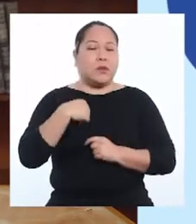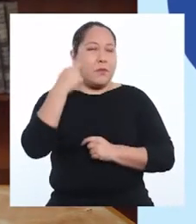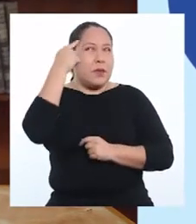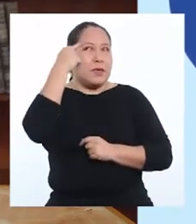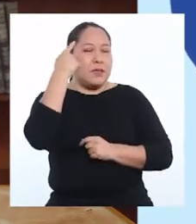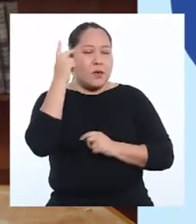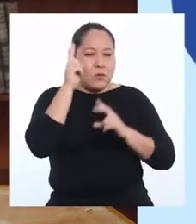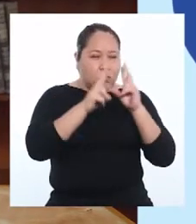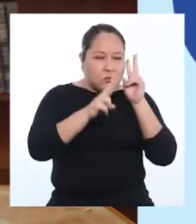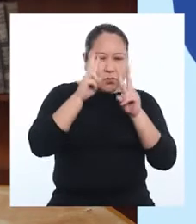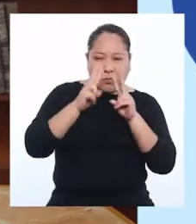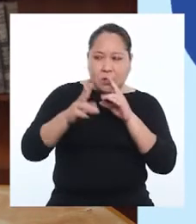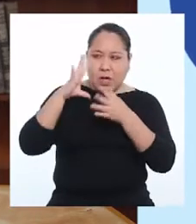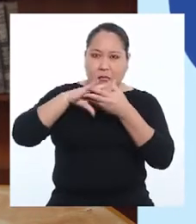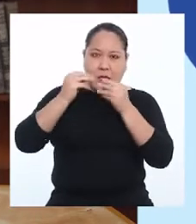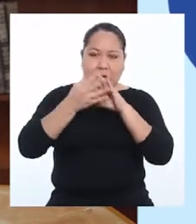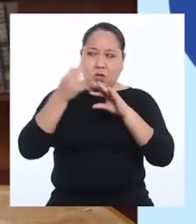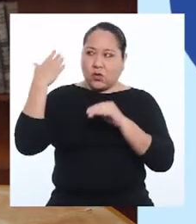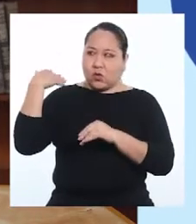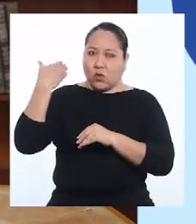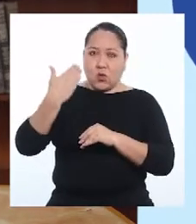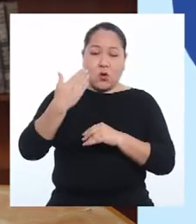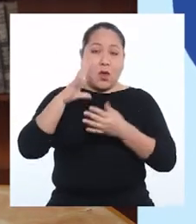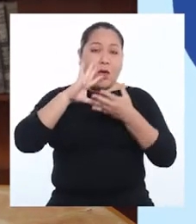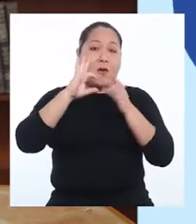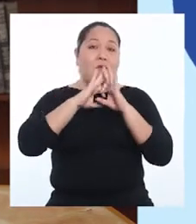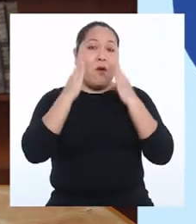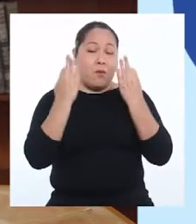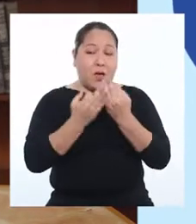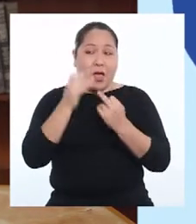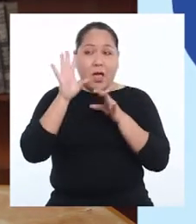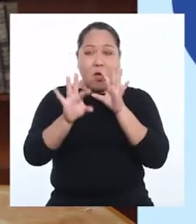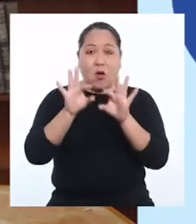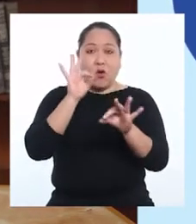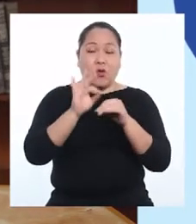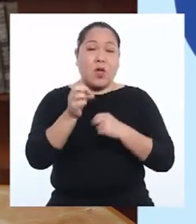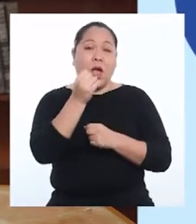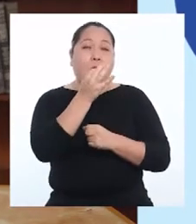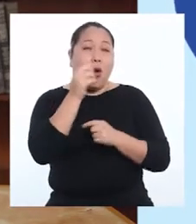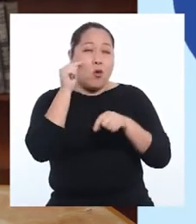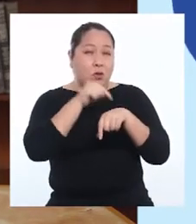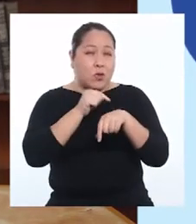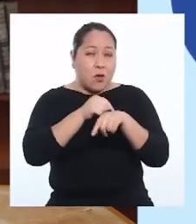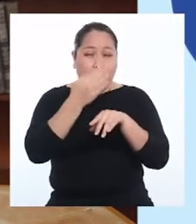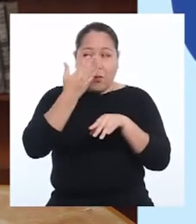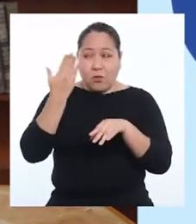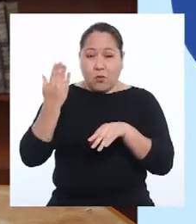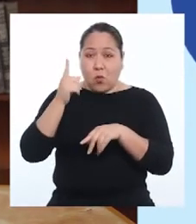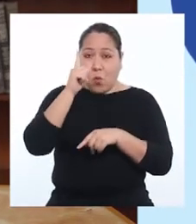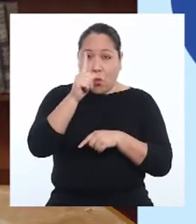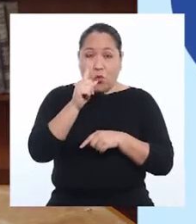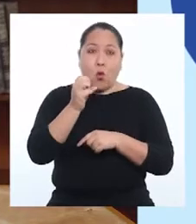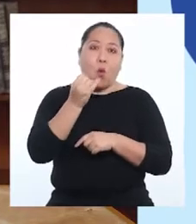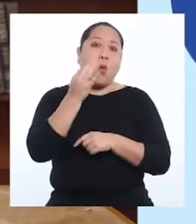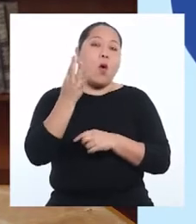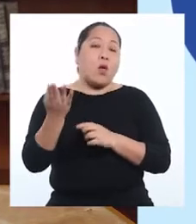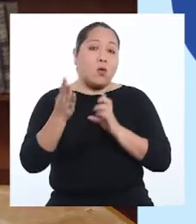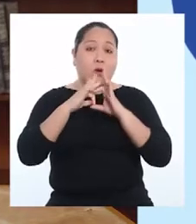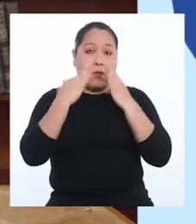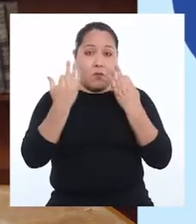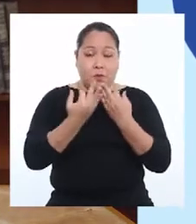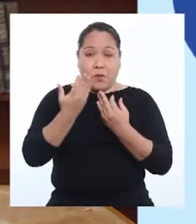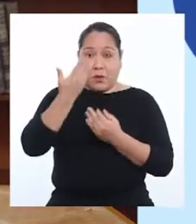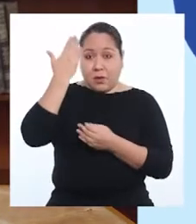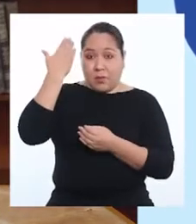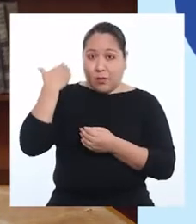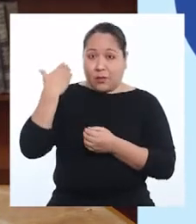Si nos ponemos a revisar nuestra historia familiar, encontraremos que en algún momento uno o varios